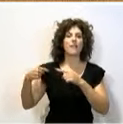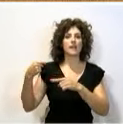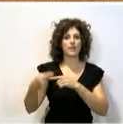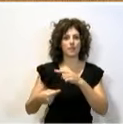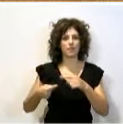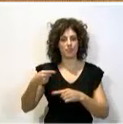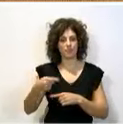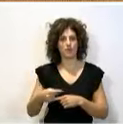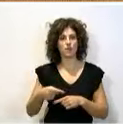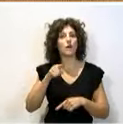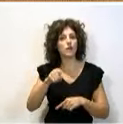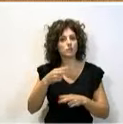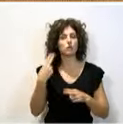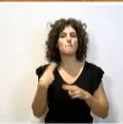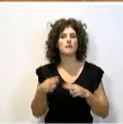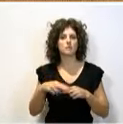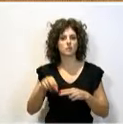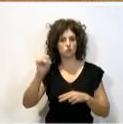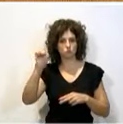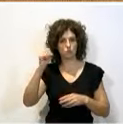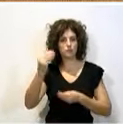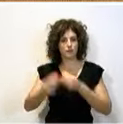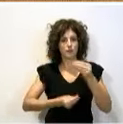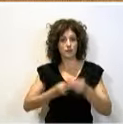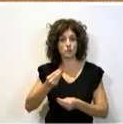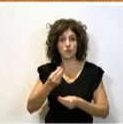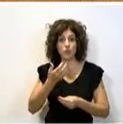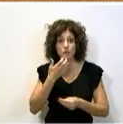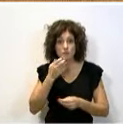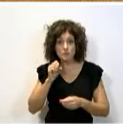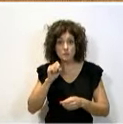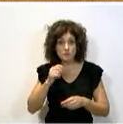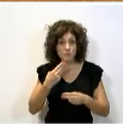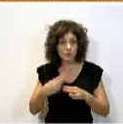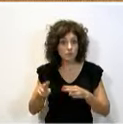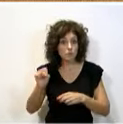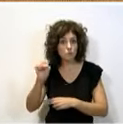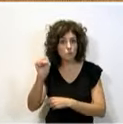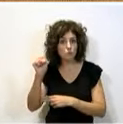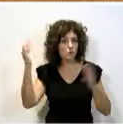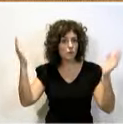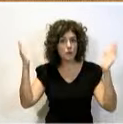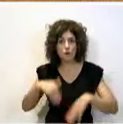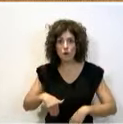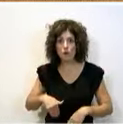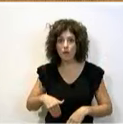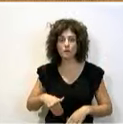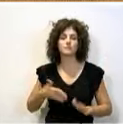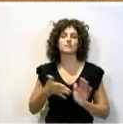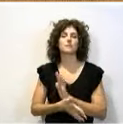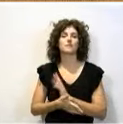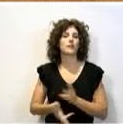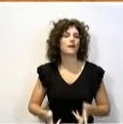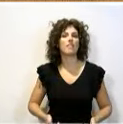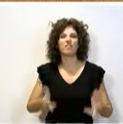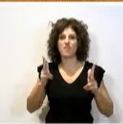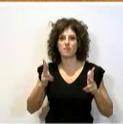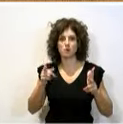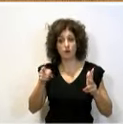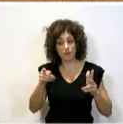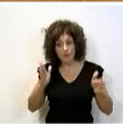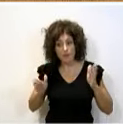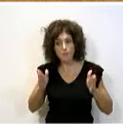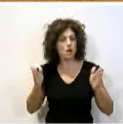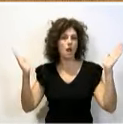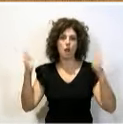Comunista en este país. Sin el Partido Comunista no hubiera habido democracia en aquel momento.